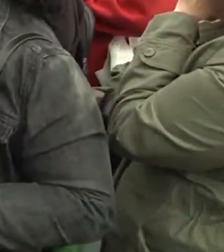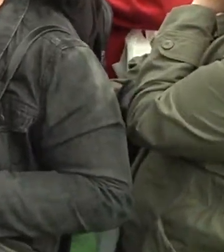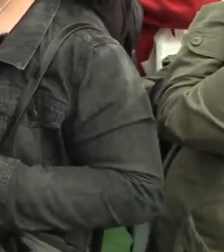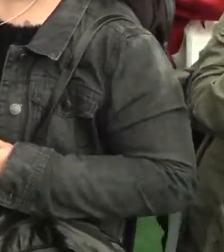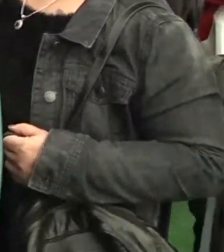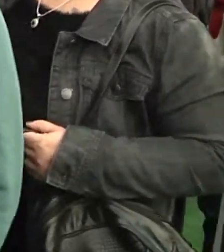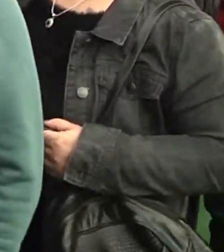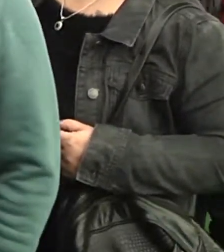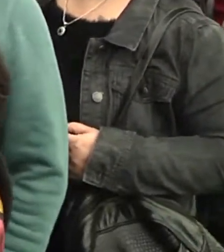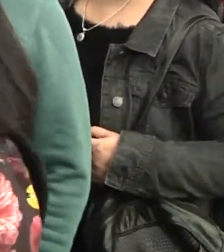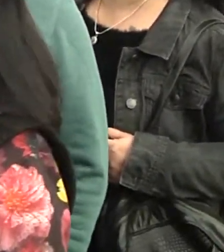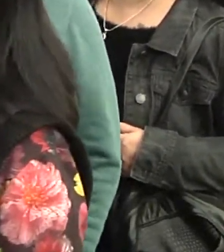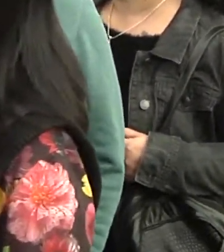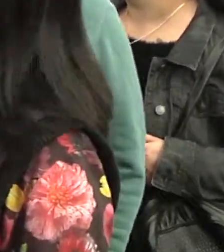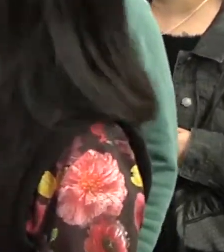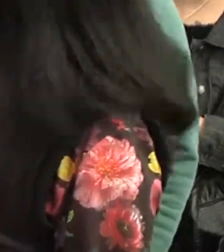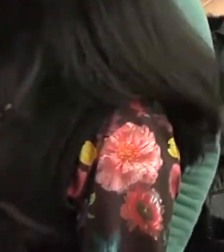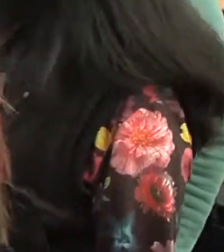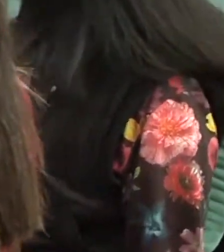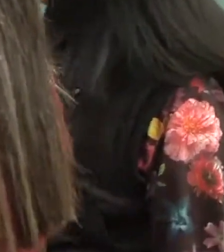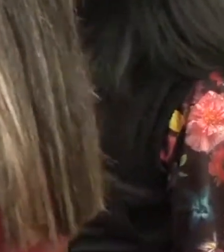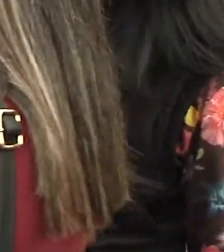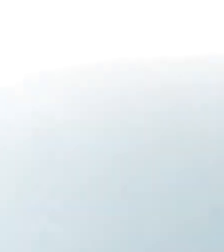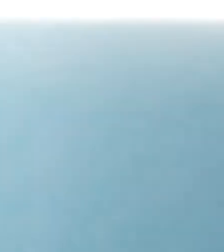Gracias el video.